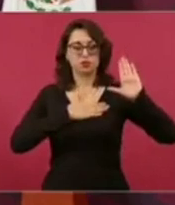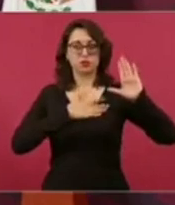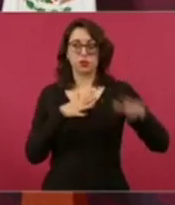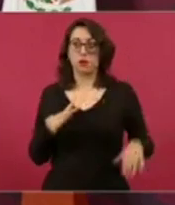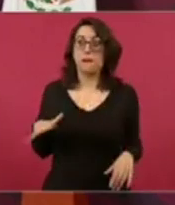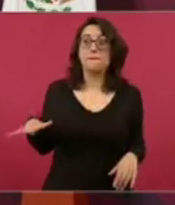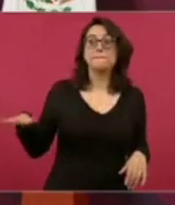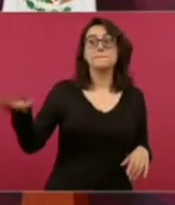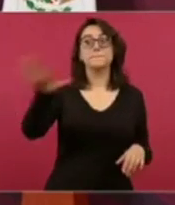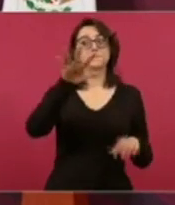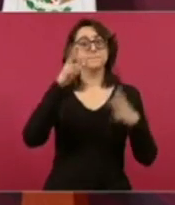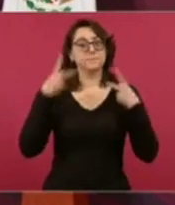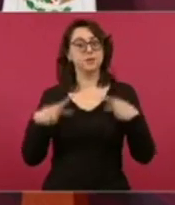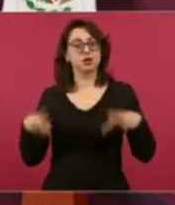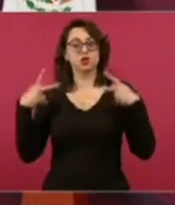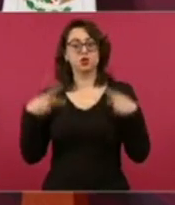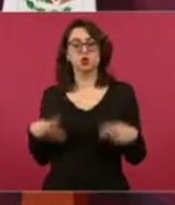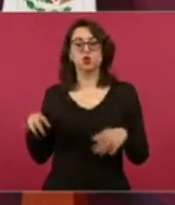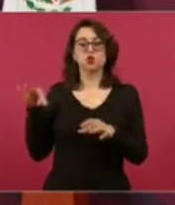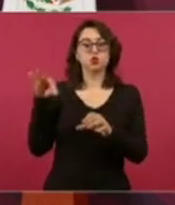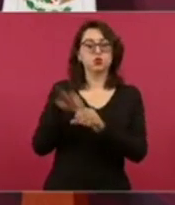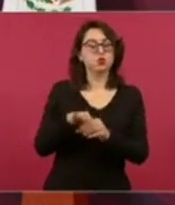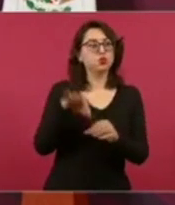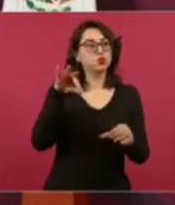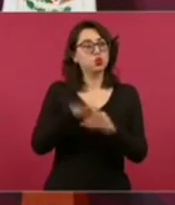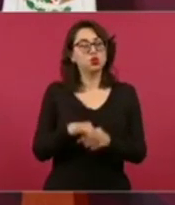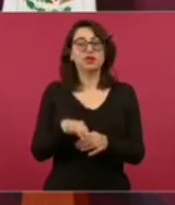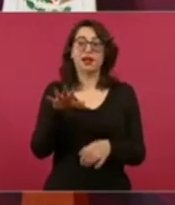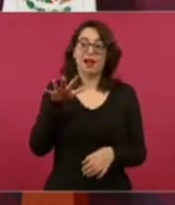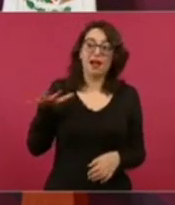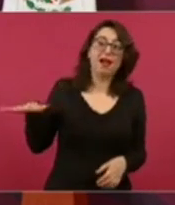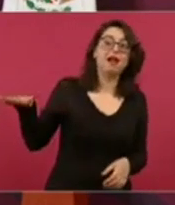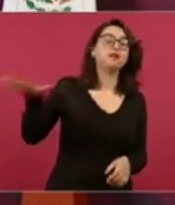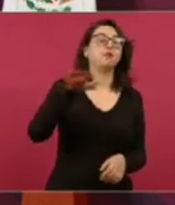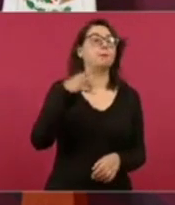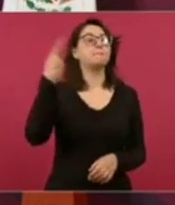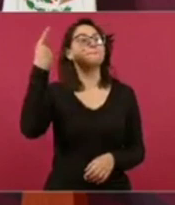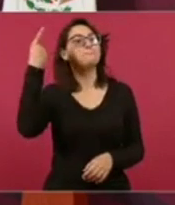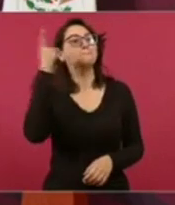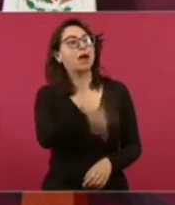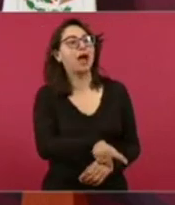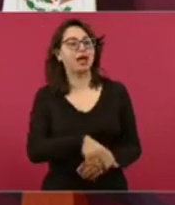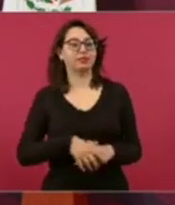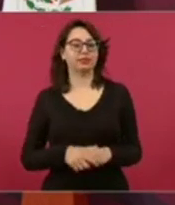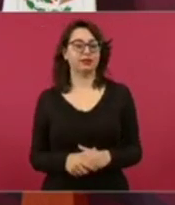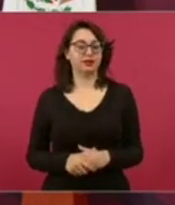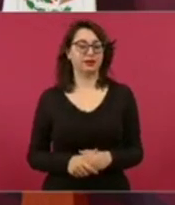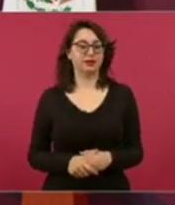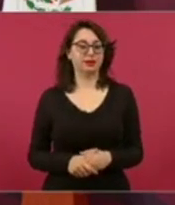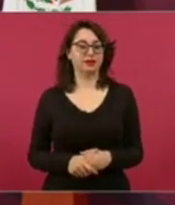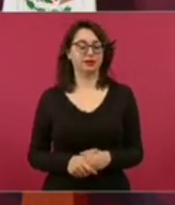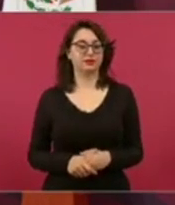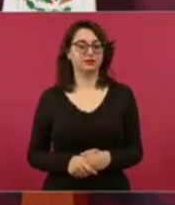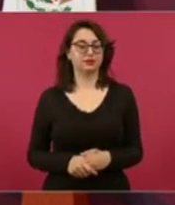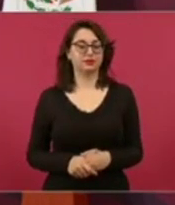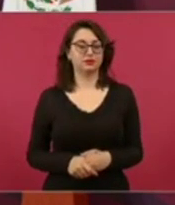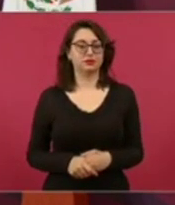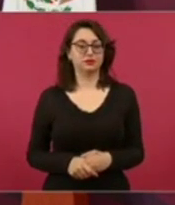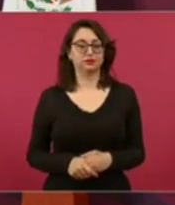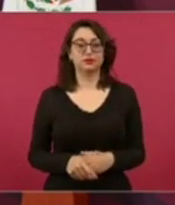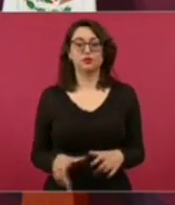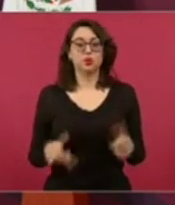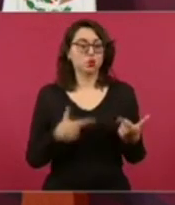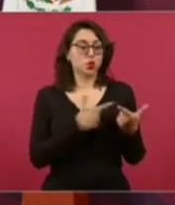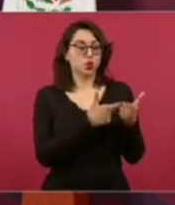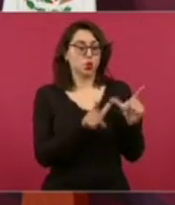gente y que nuestro amo es el pueblo, no son los